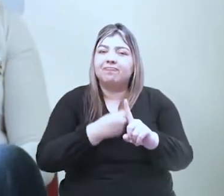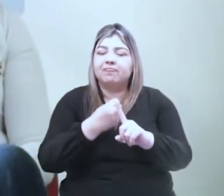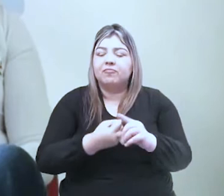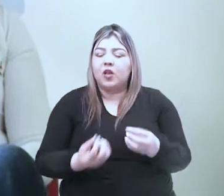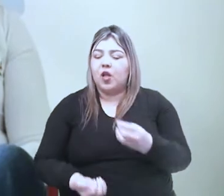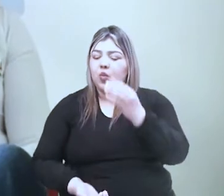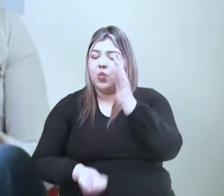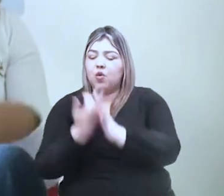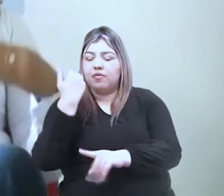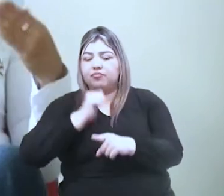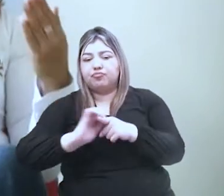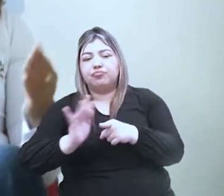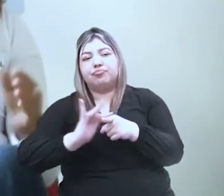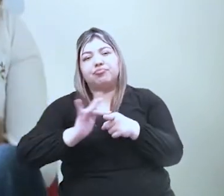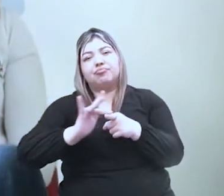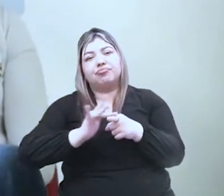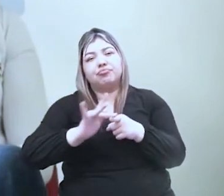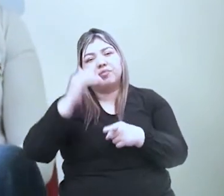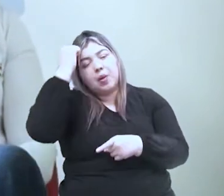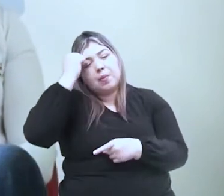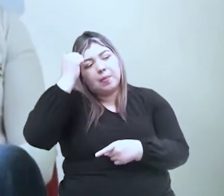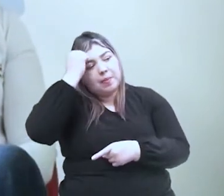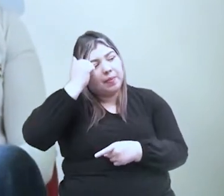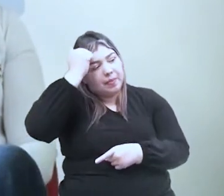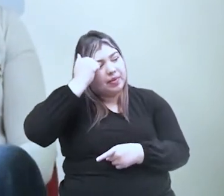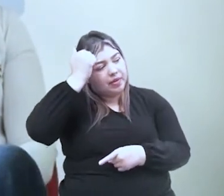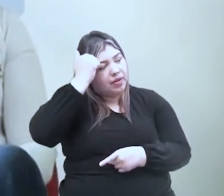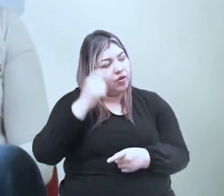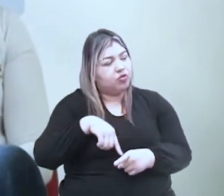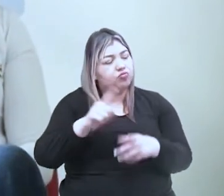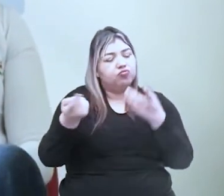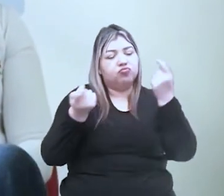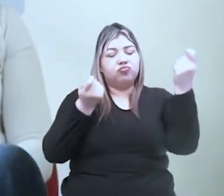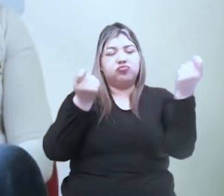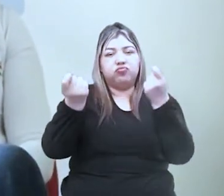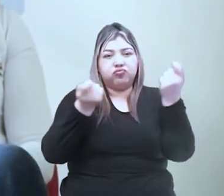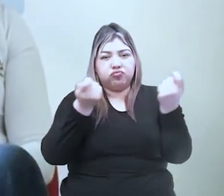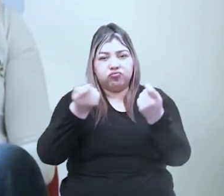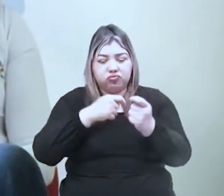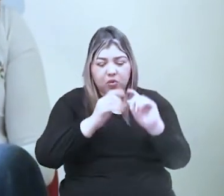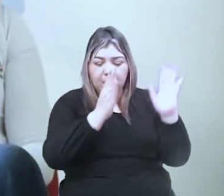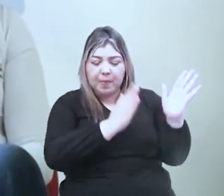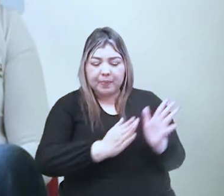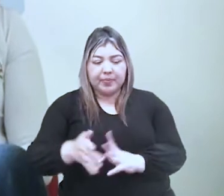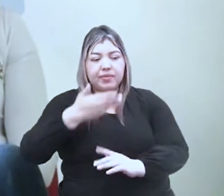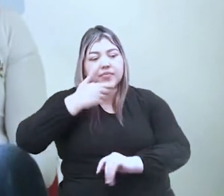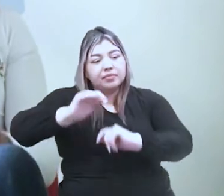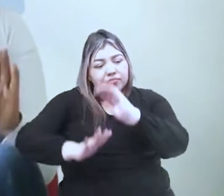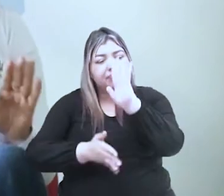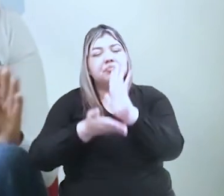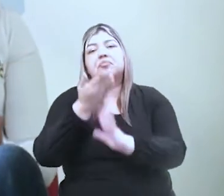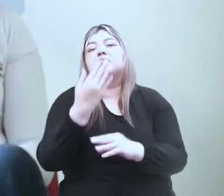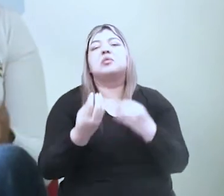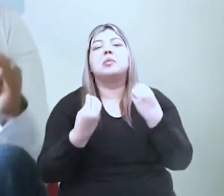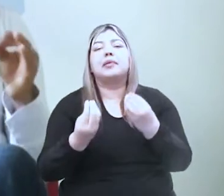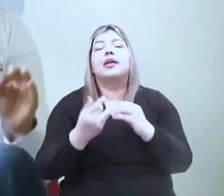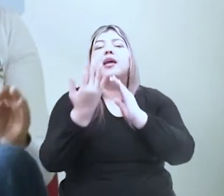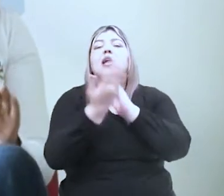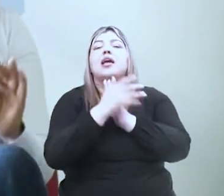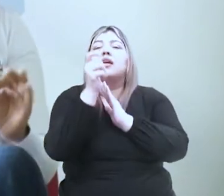prácticas pedagógicas, poder ajustar esos planes de mejoramiento para que nuestros estudiantes no